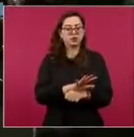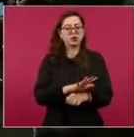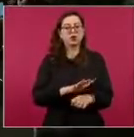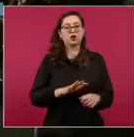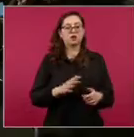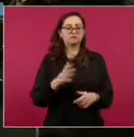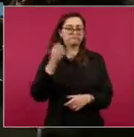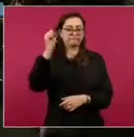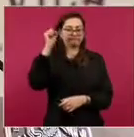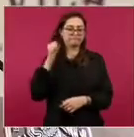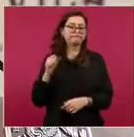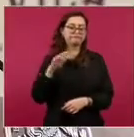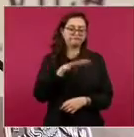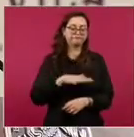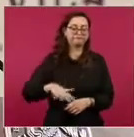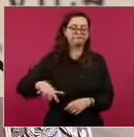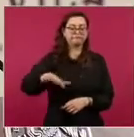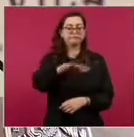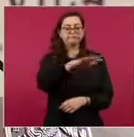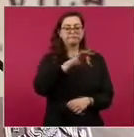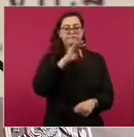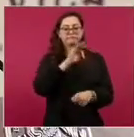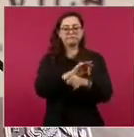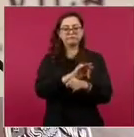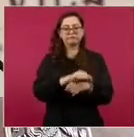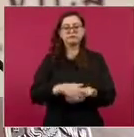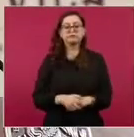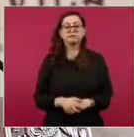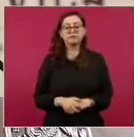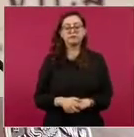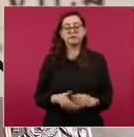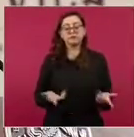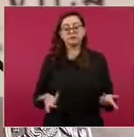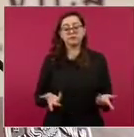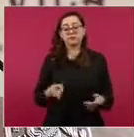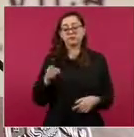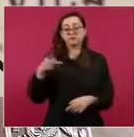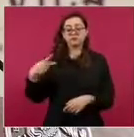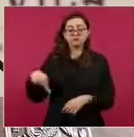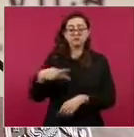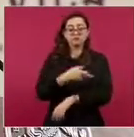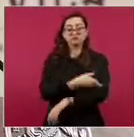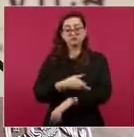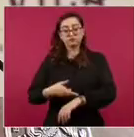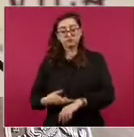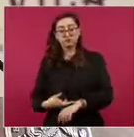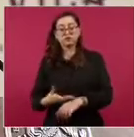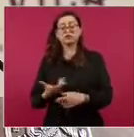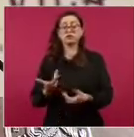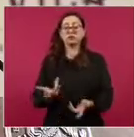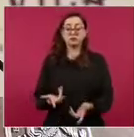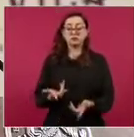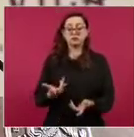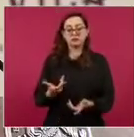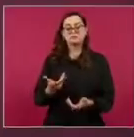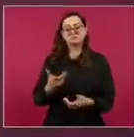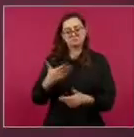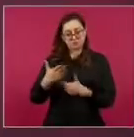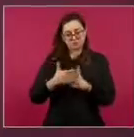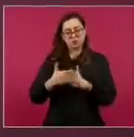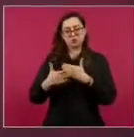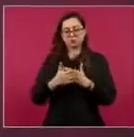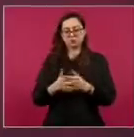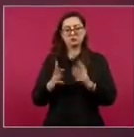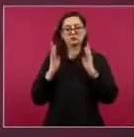sinaloense. El Estado mexicano brindará todo el apoyo a los deudos, realizando los honores fúnebres